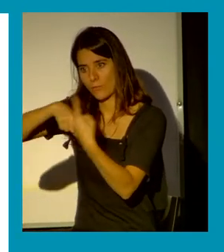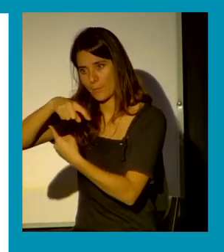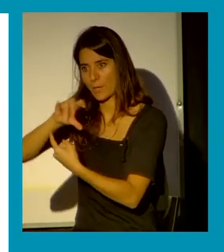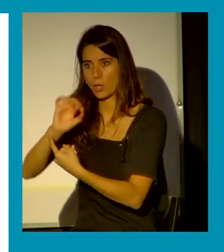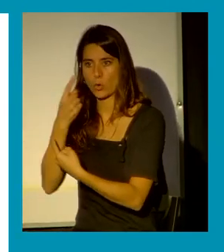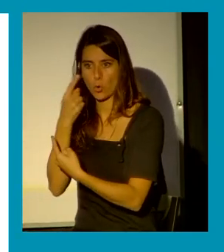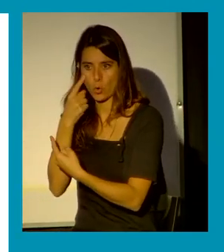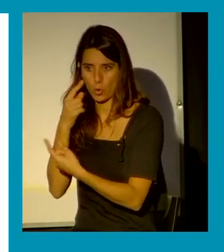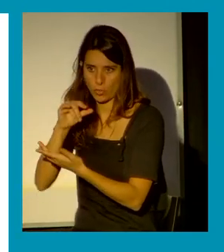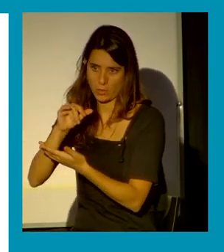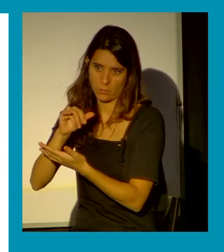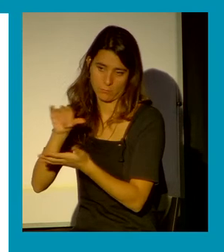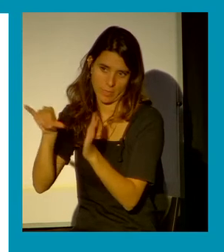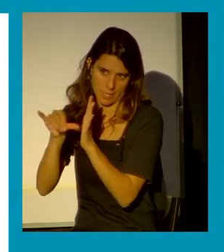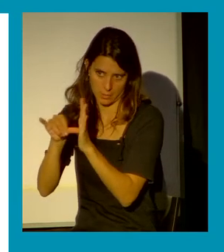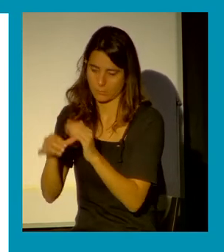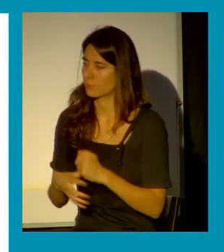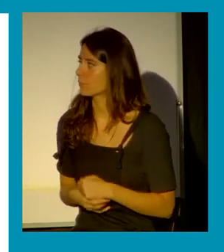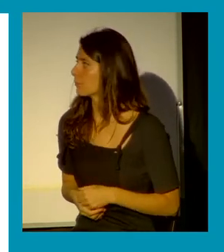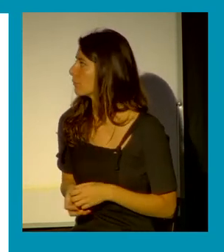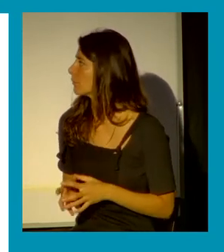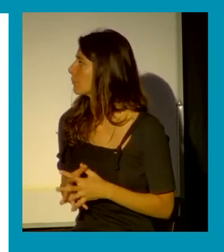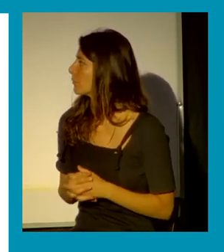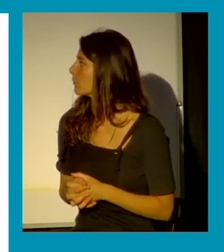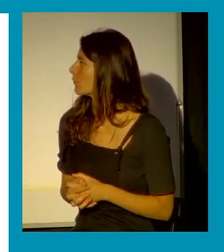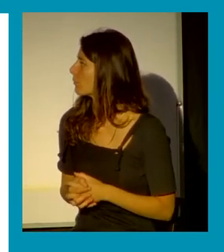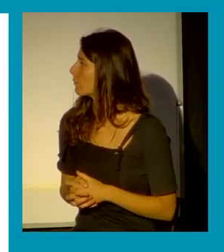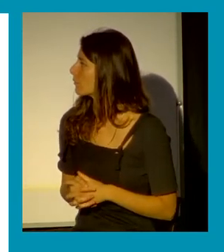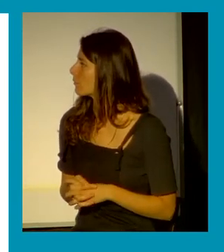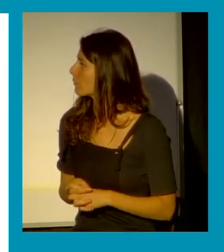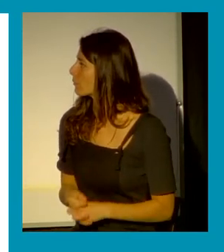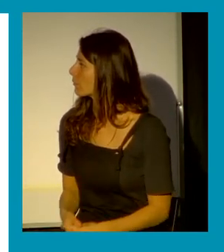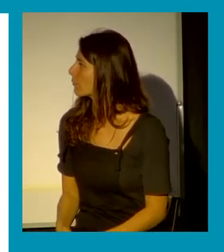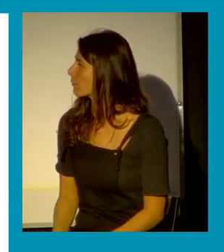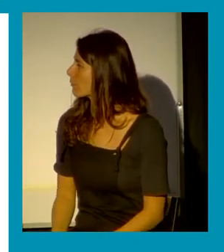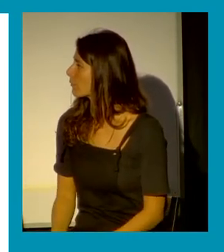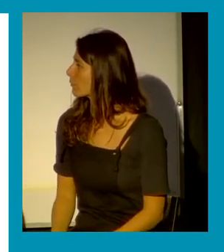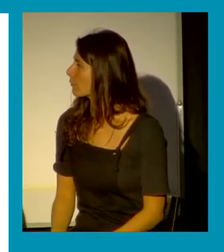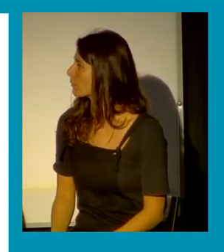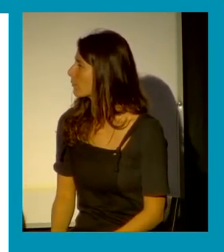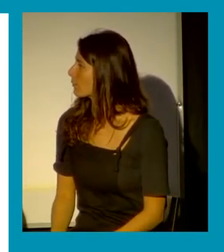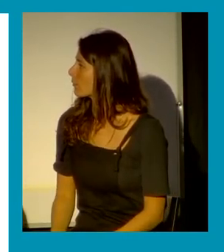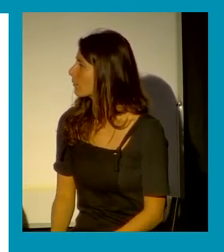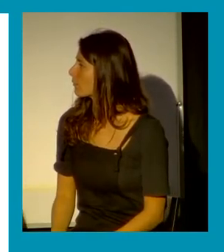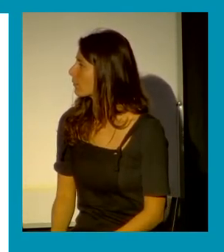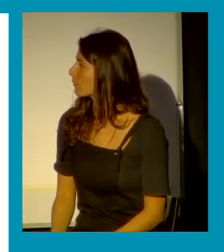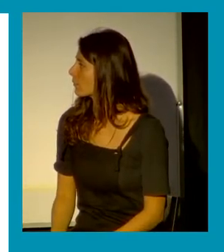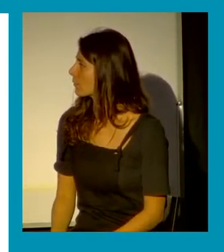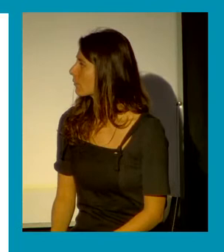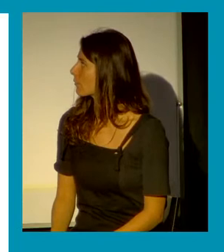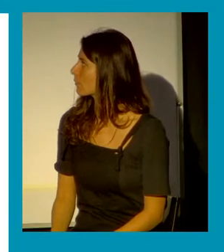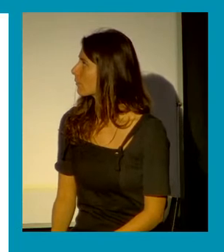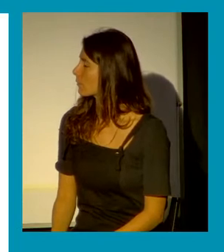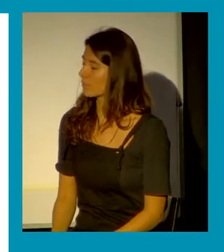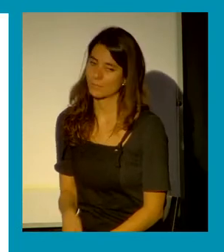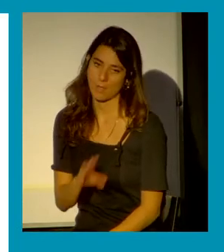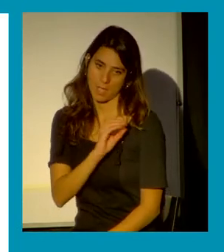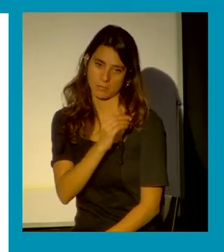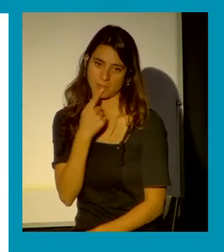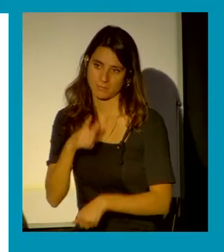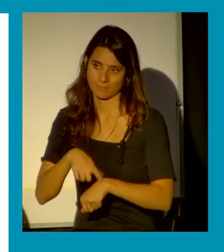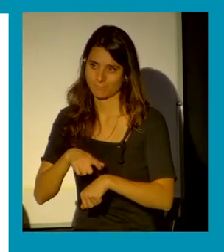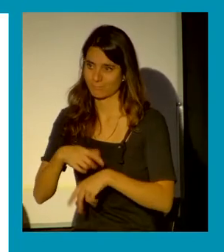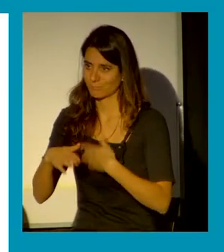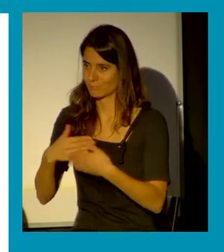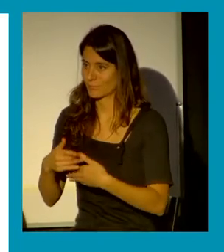sigo ay que llevo 25 minutos pues bueno yo me